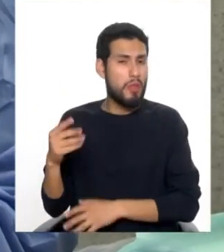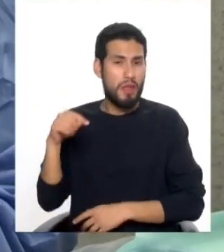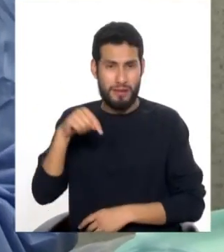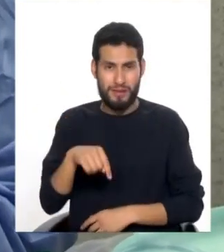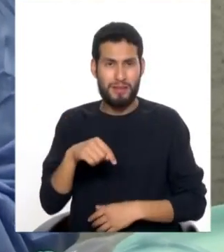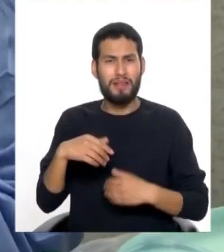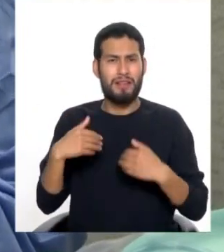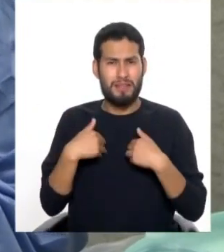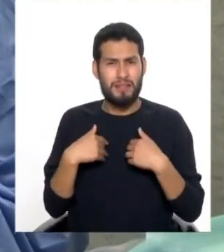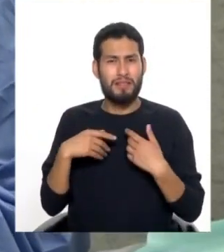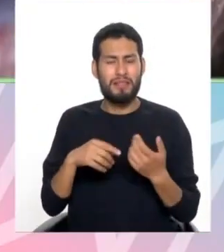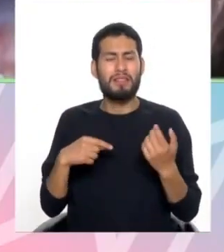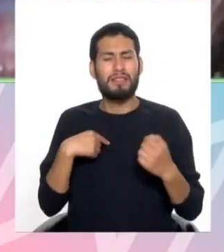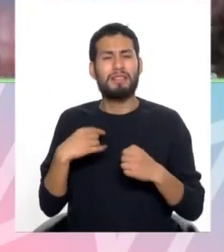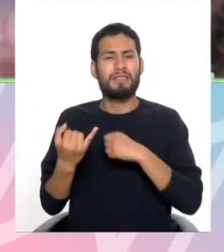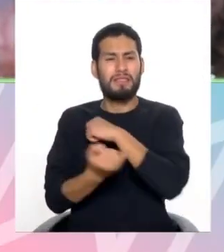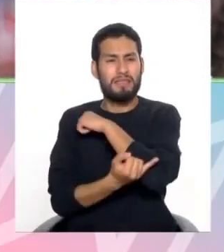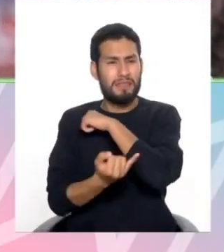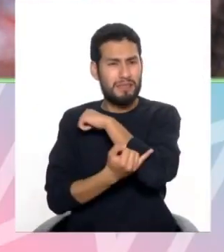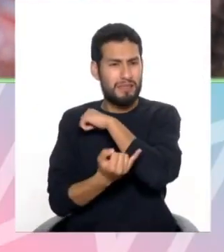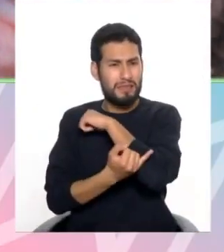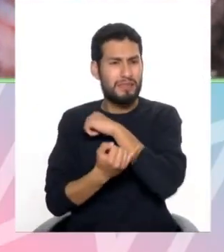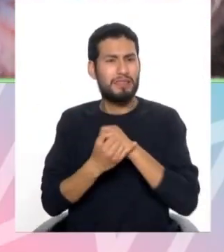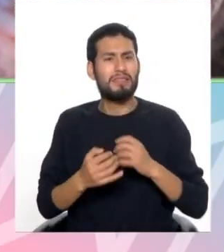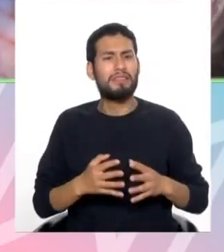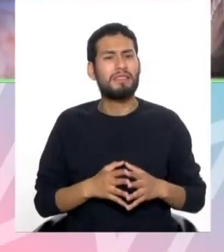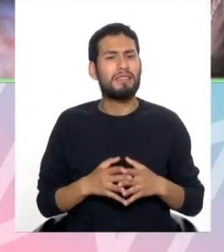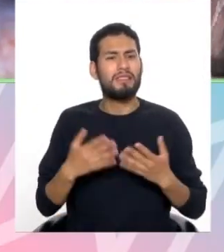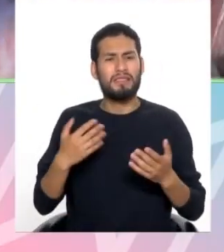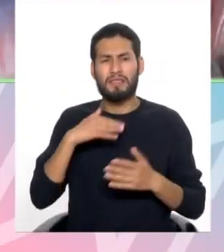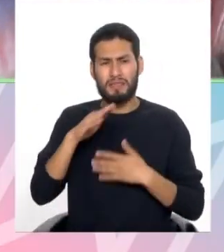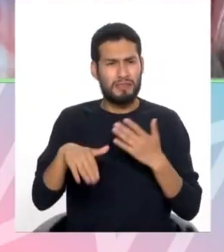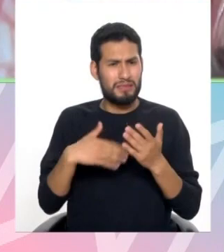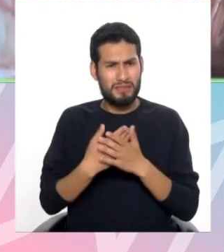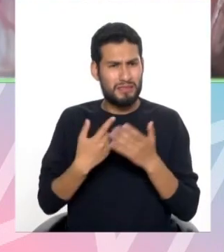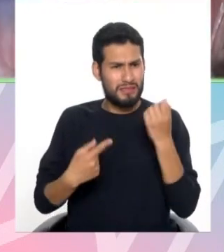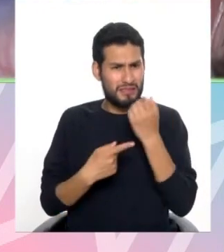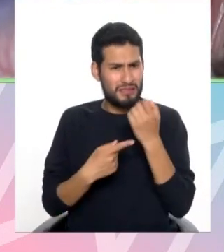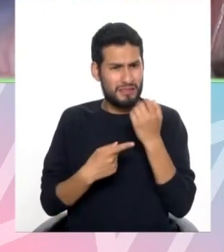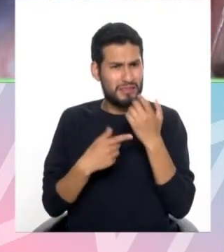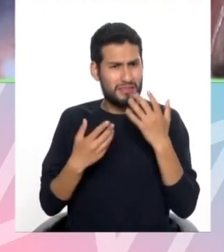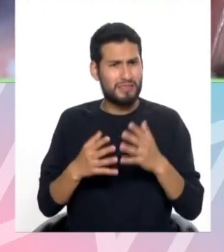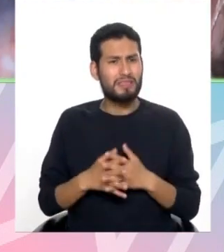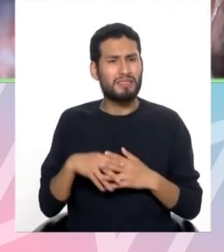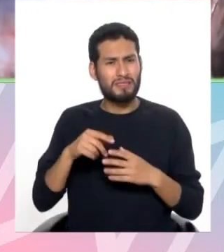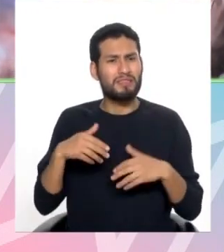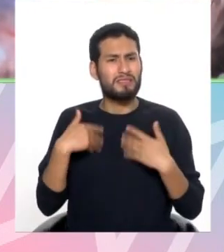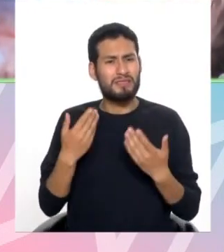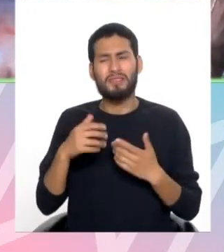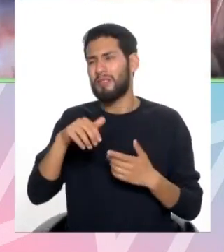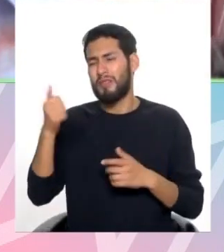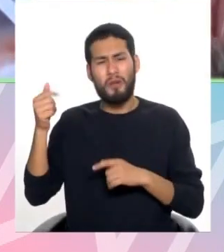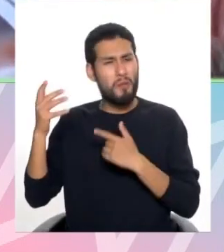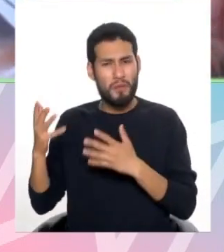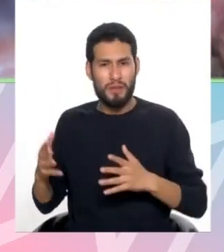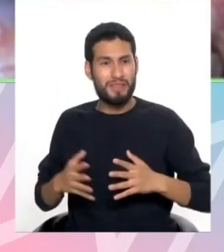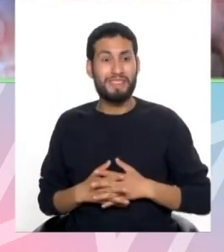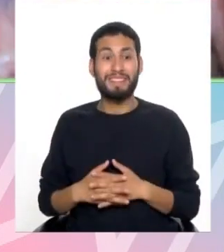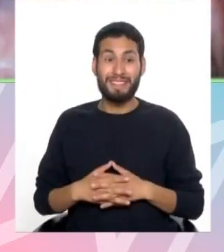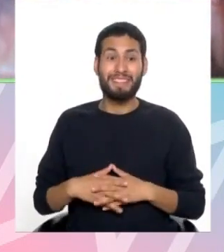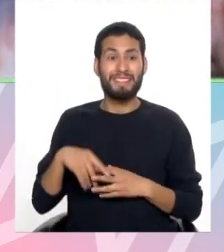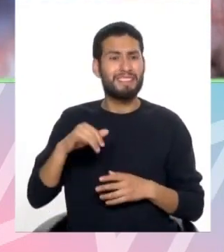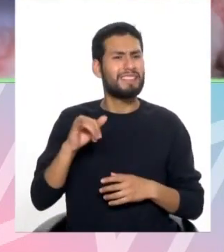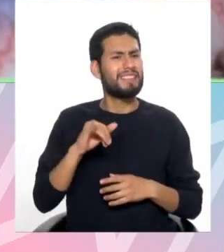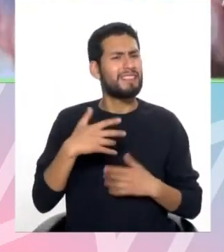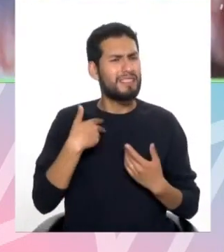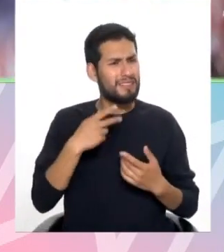el instituto tenemos toda la tecnología que no se medirían en muchos lugares. Claro, por supuesto. Y además para ir